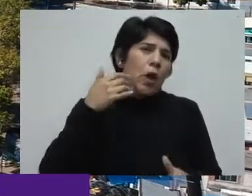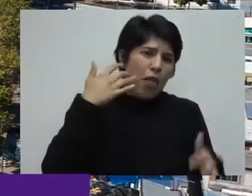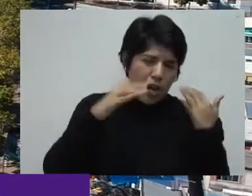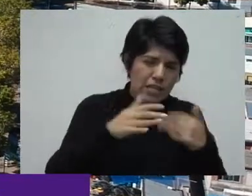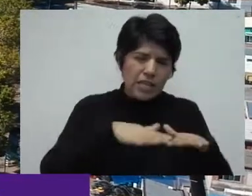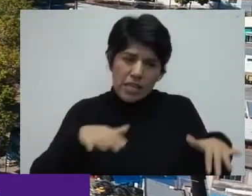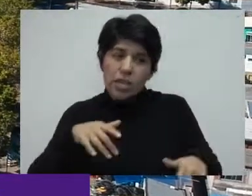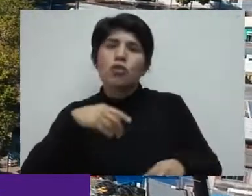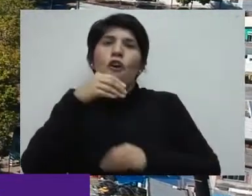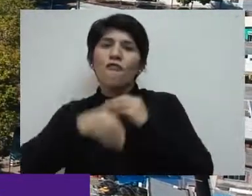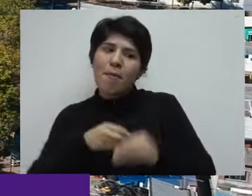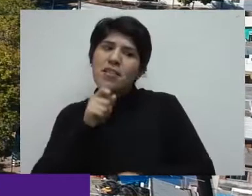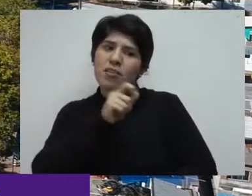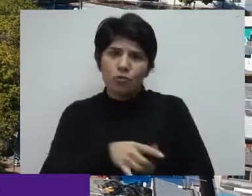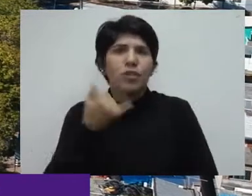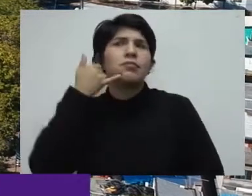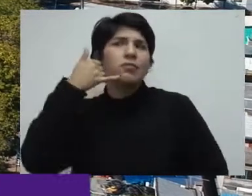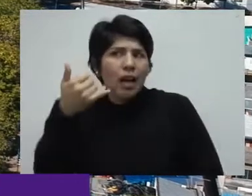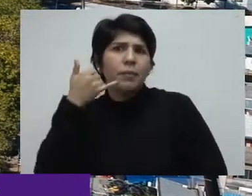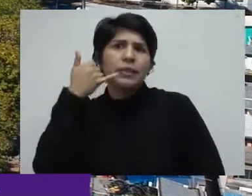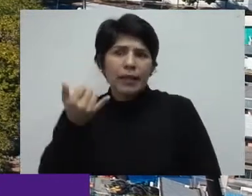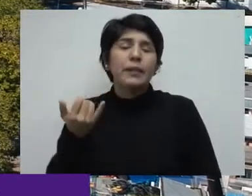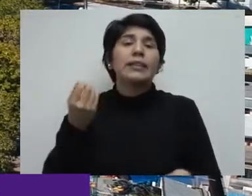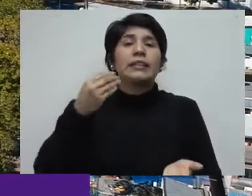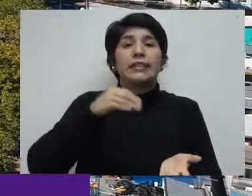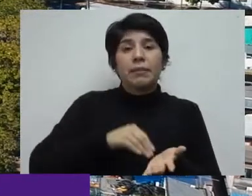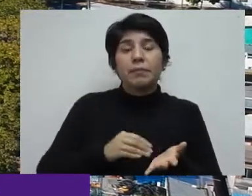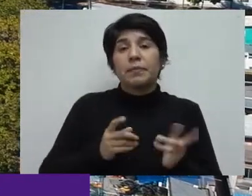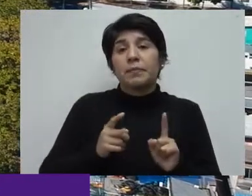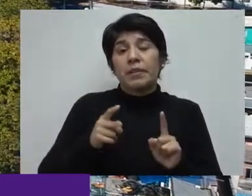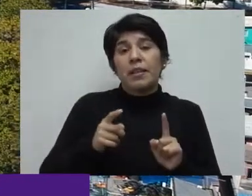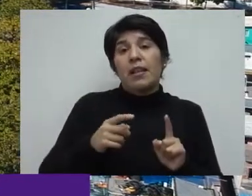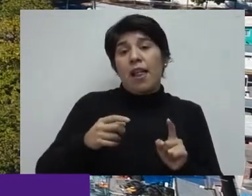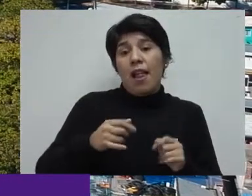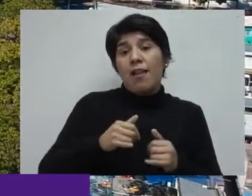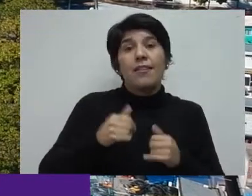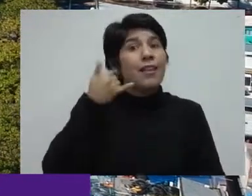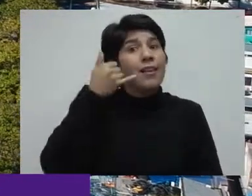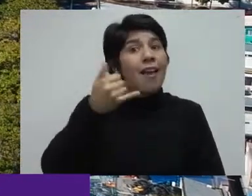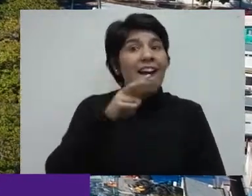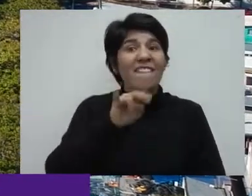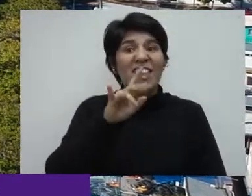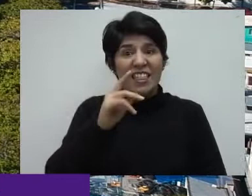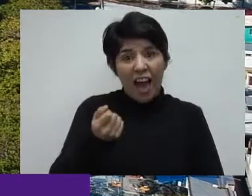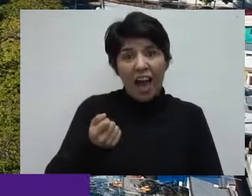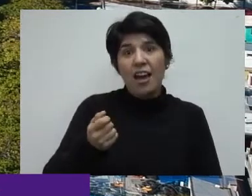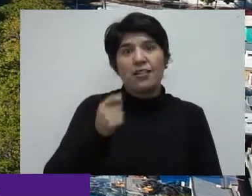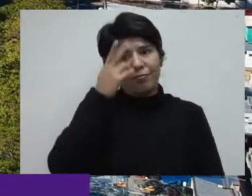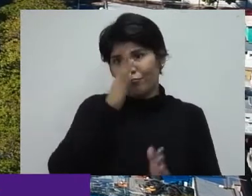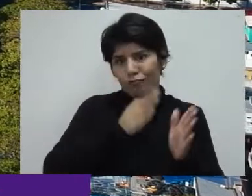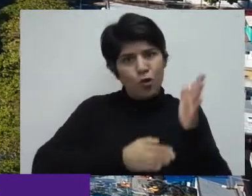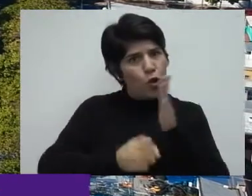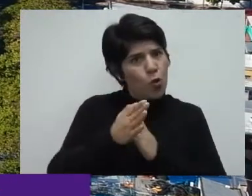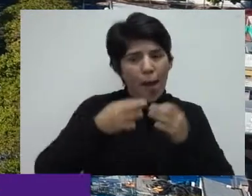adolescente, niñas y adolescentes, llaman los familiares. También poder decir que la línea vida es una línea a nivel nacional